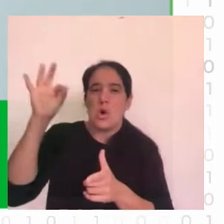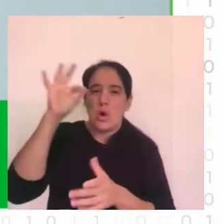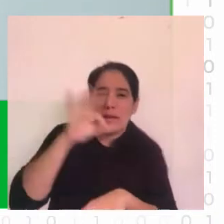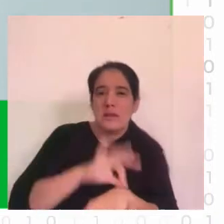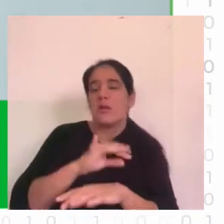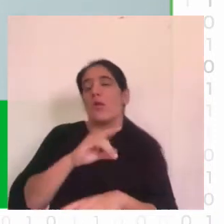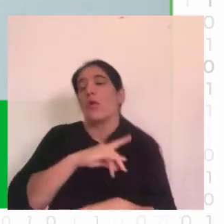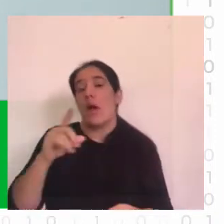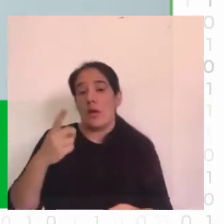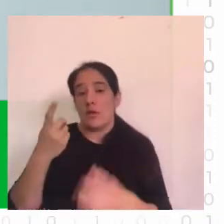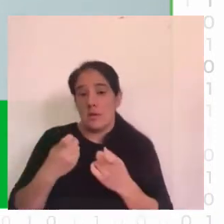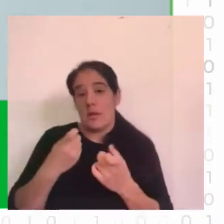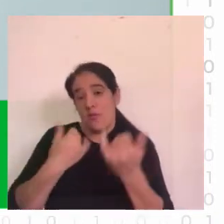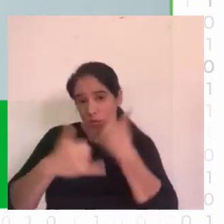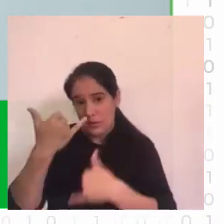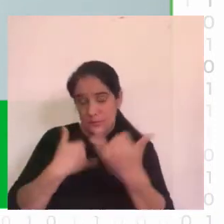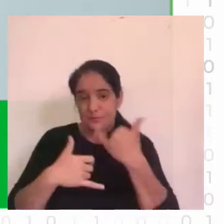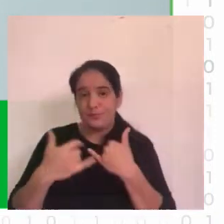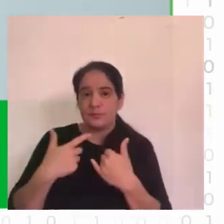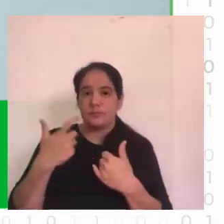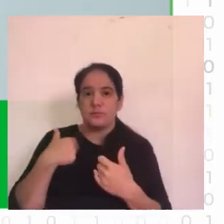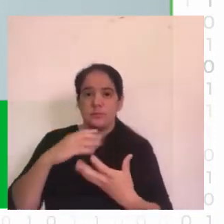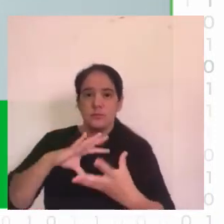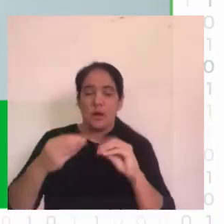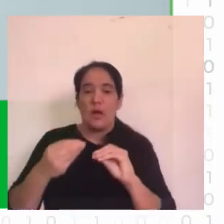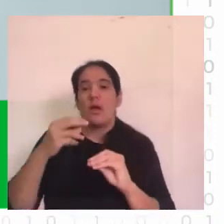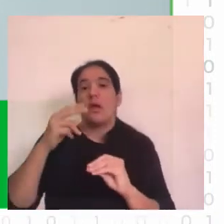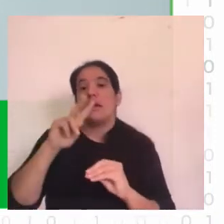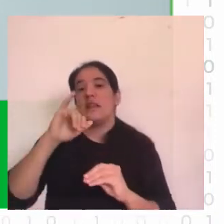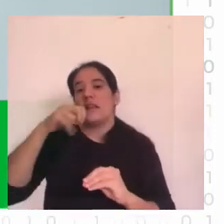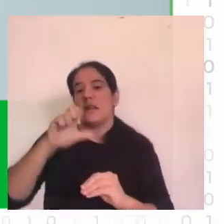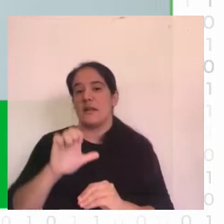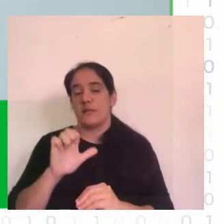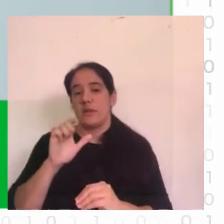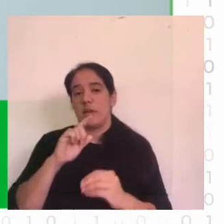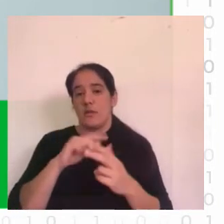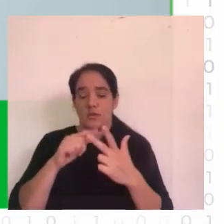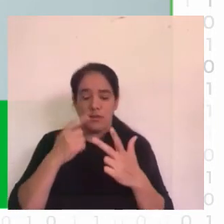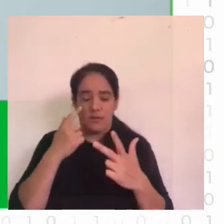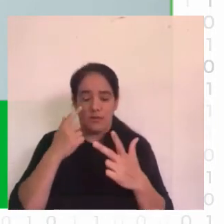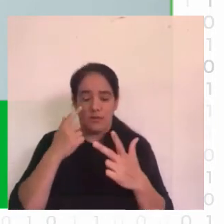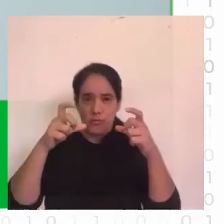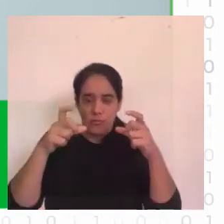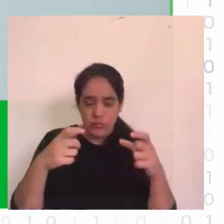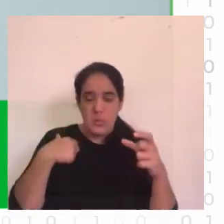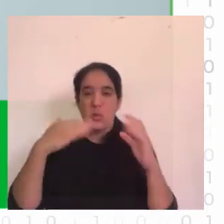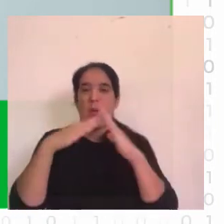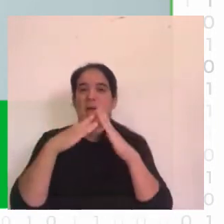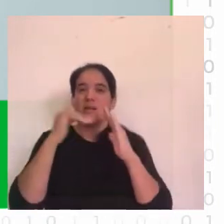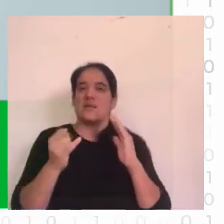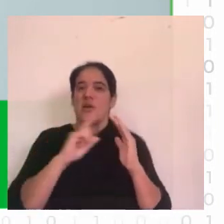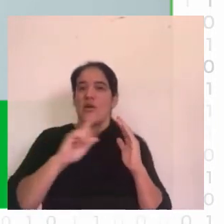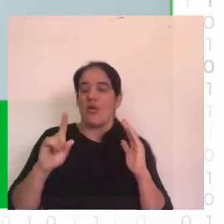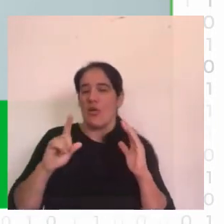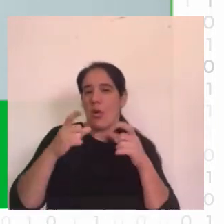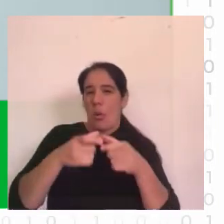entrenamos modelos de Machine Learning y de Deep Learning para predecir si una imagen tiene o no una piscina luego los probamos con un conjunto de imágenes de la grilla